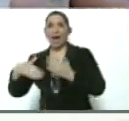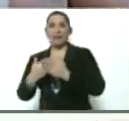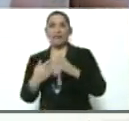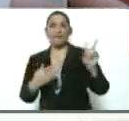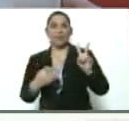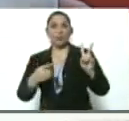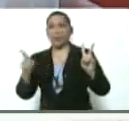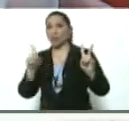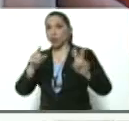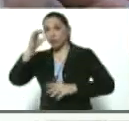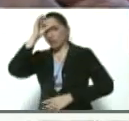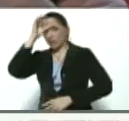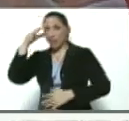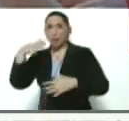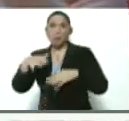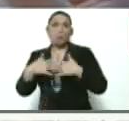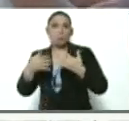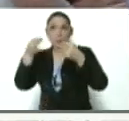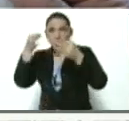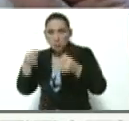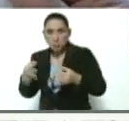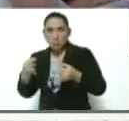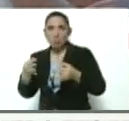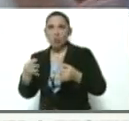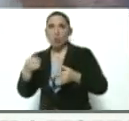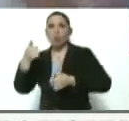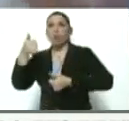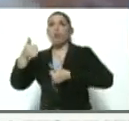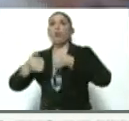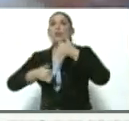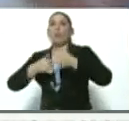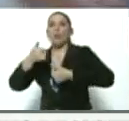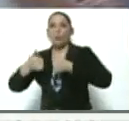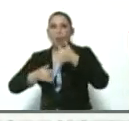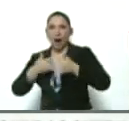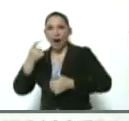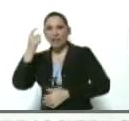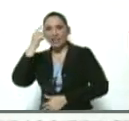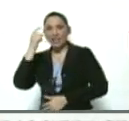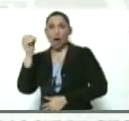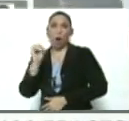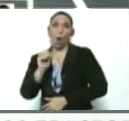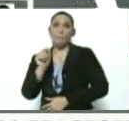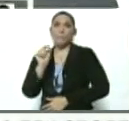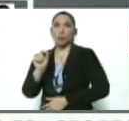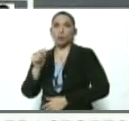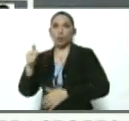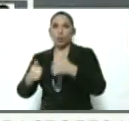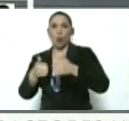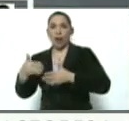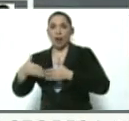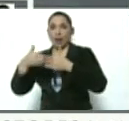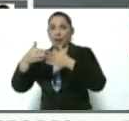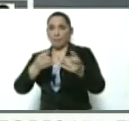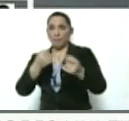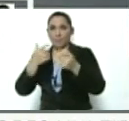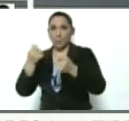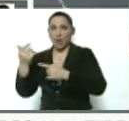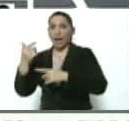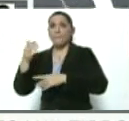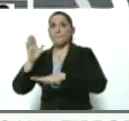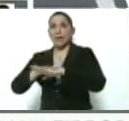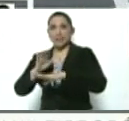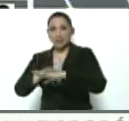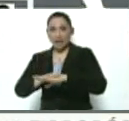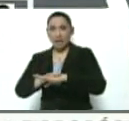que no sabíamos realmente era cuál era la fecha y el punto en el cual ese desembarco iba a ocurrir.